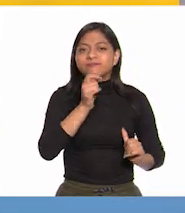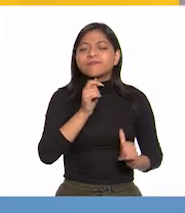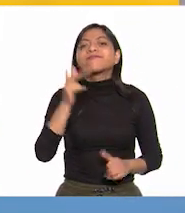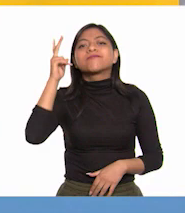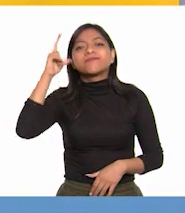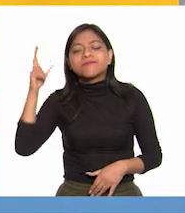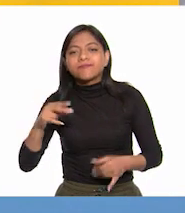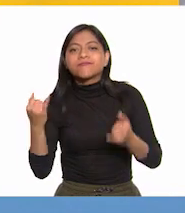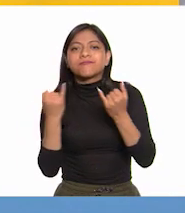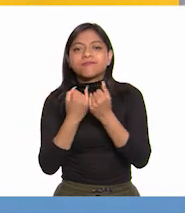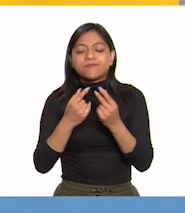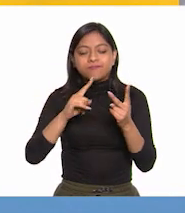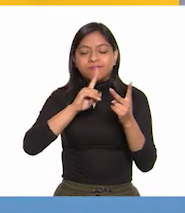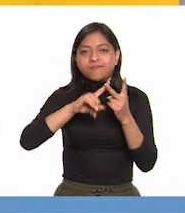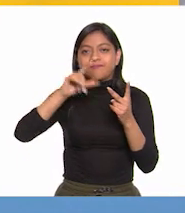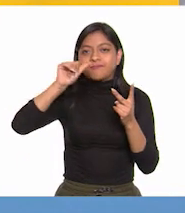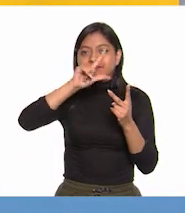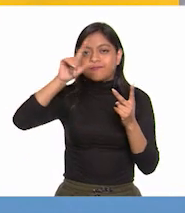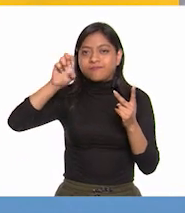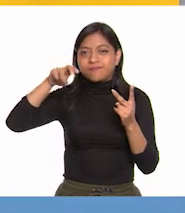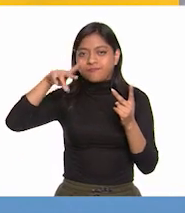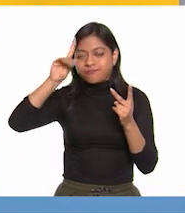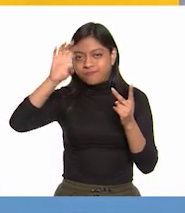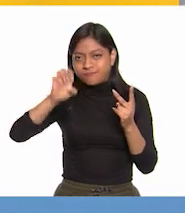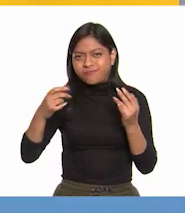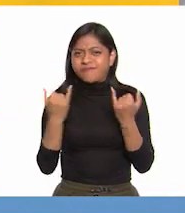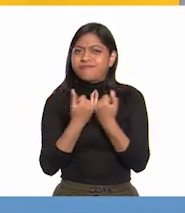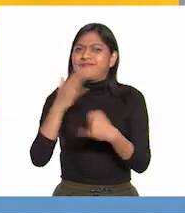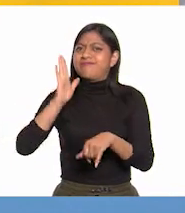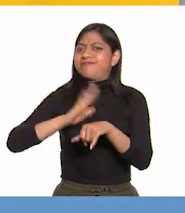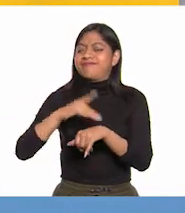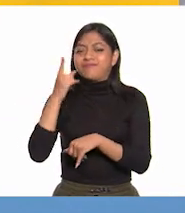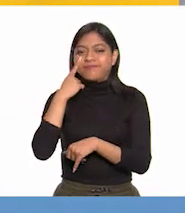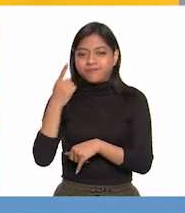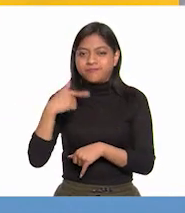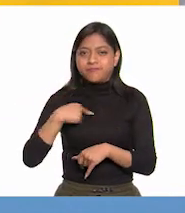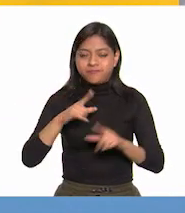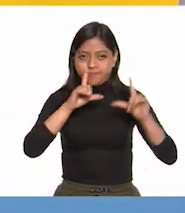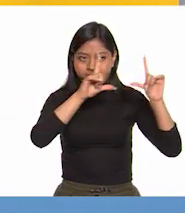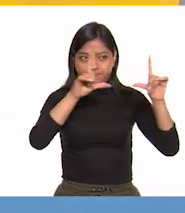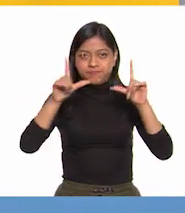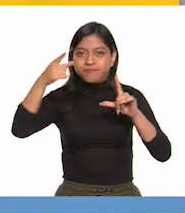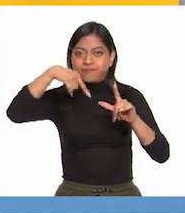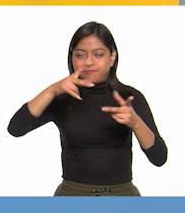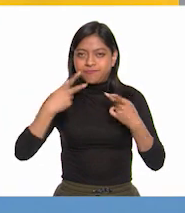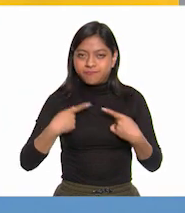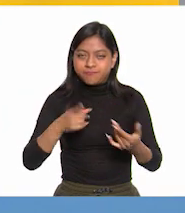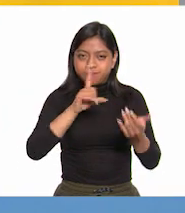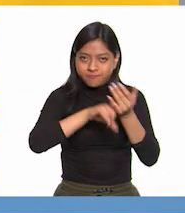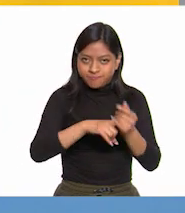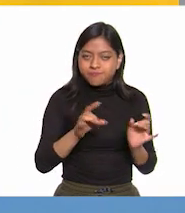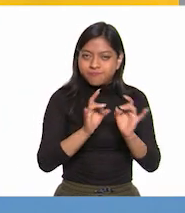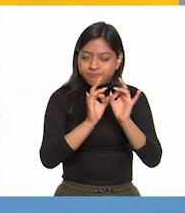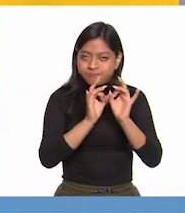Ignacio Allende. Pero hubo otros más. Permítanme, voy a pegar a los personajes en la línea del tiempo, tratando de